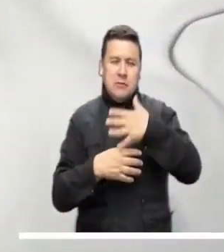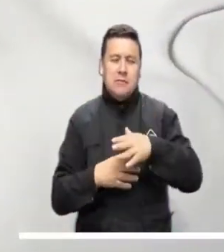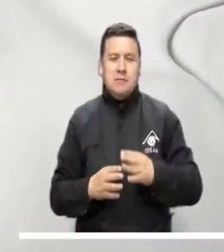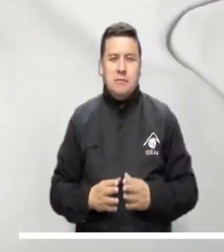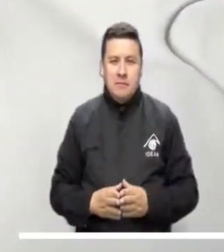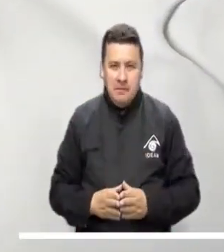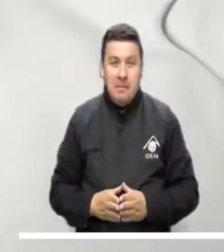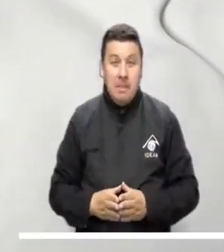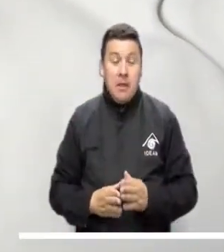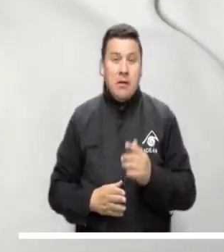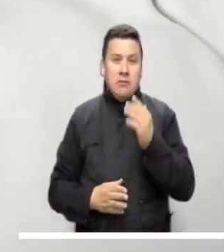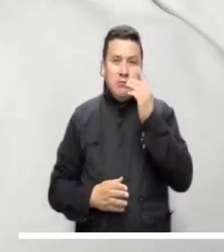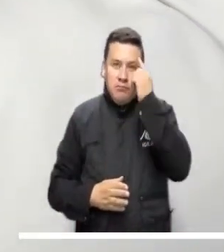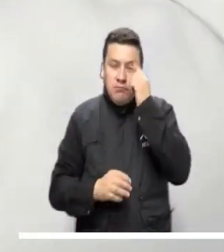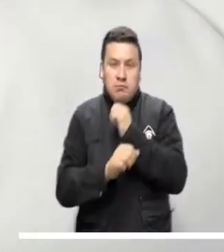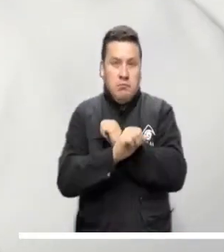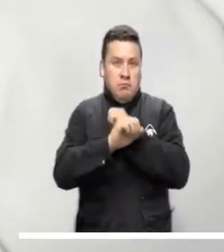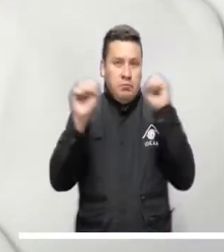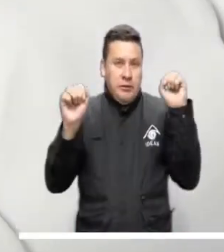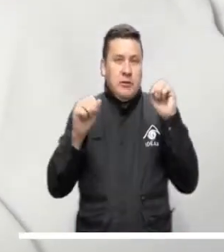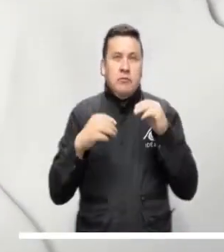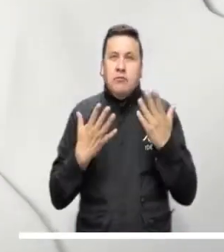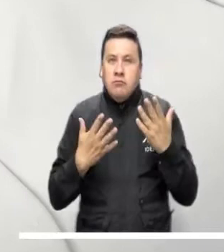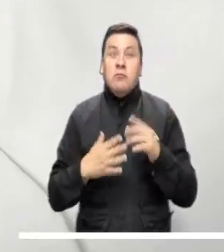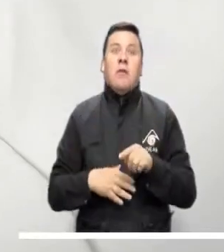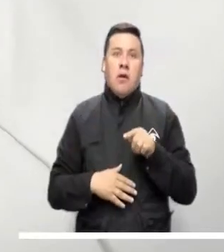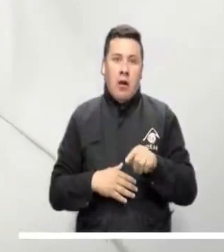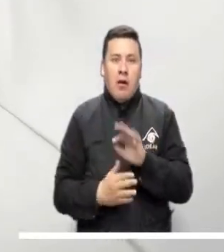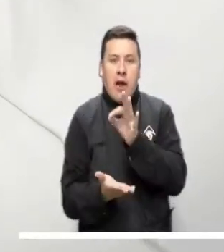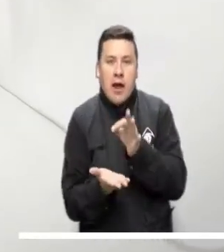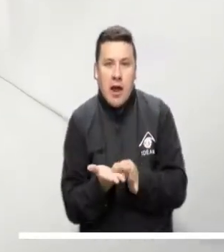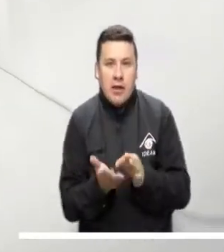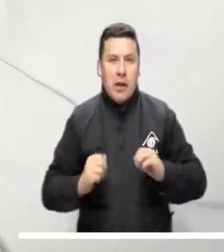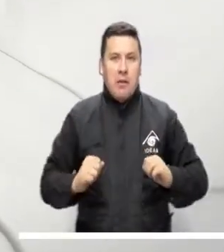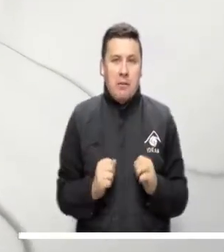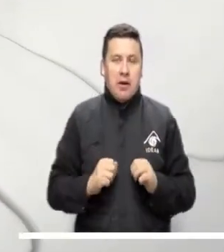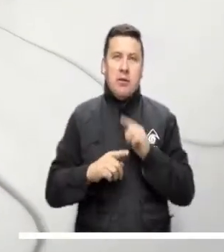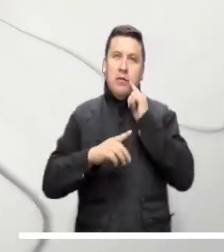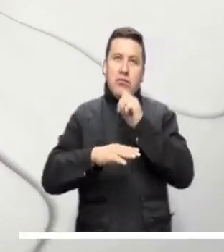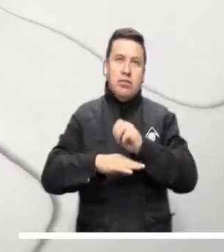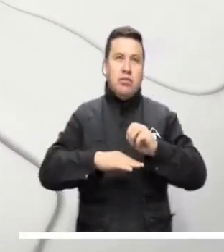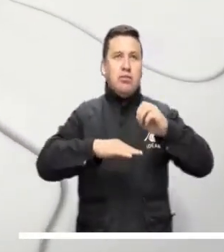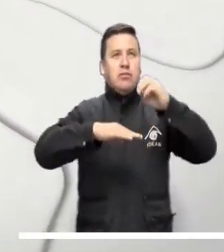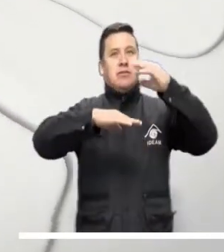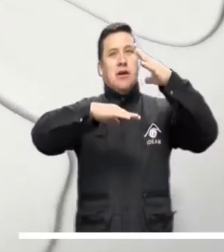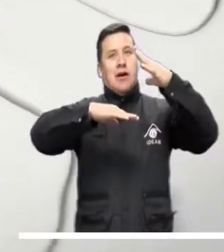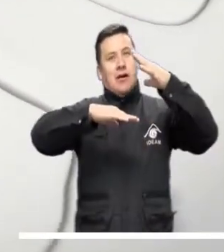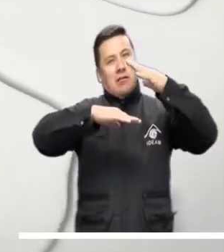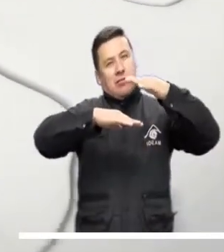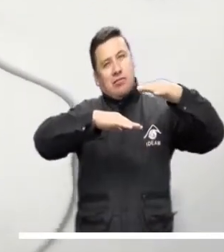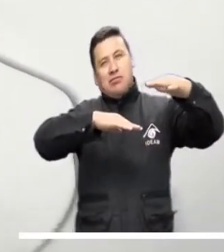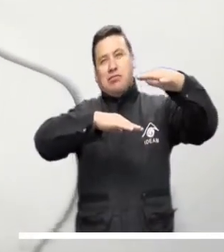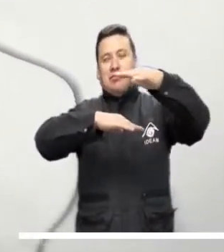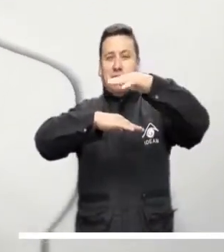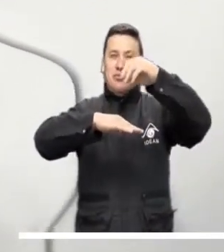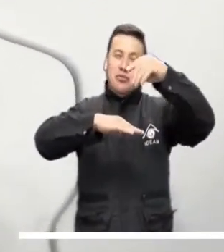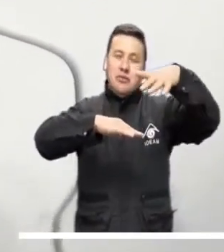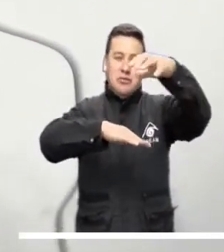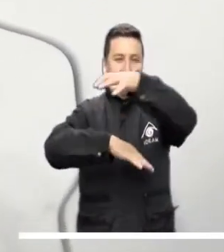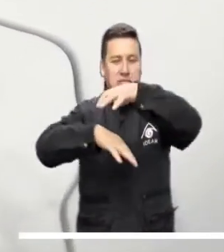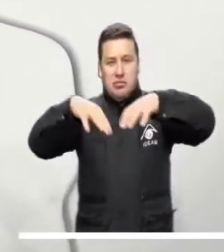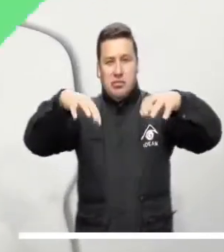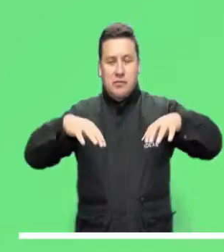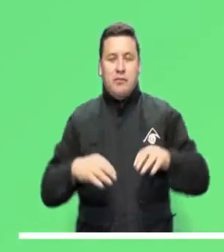manifestar en horas de la mañana cielo nublado con predominio de tiempo seco. No obstante, lluvias dispersas pueden aparecer hacia el